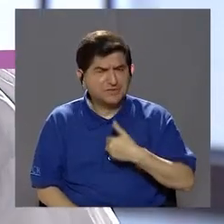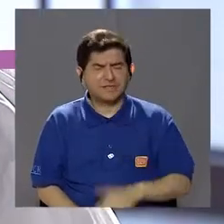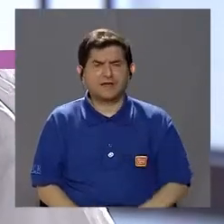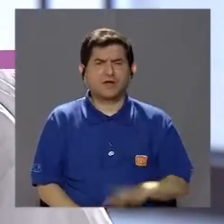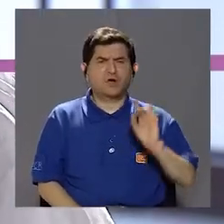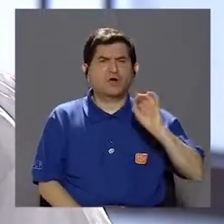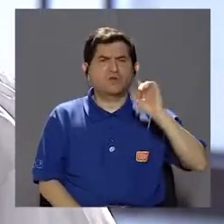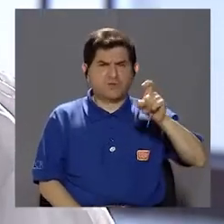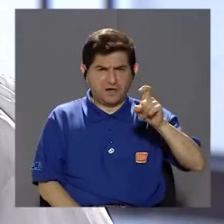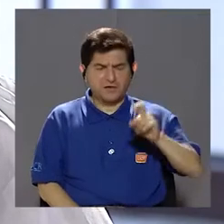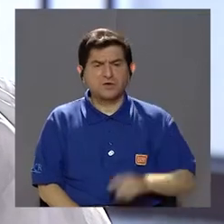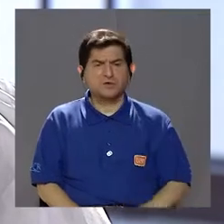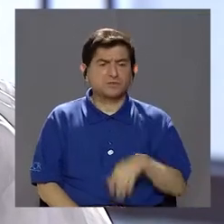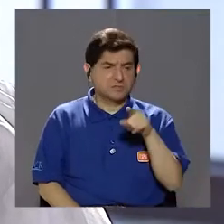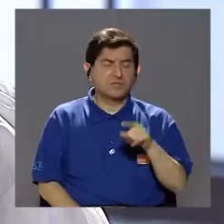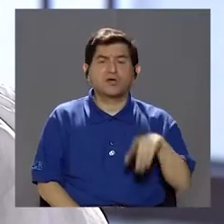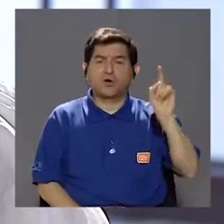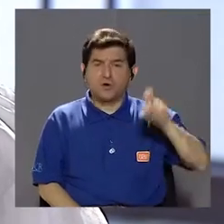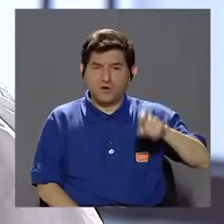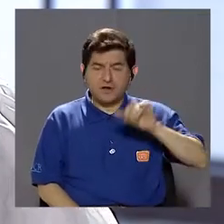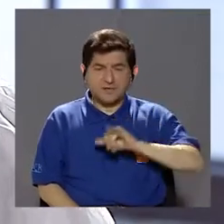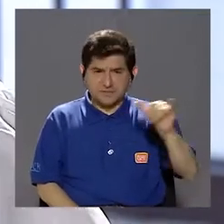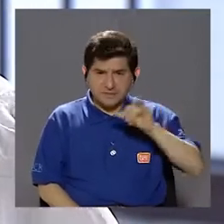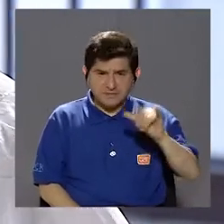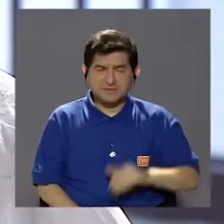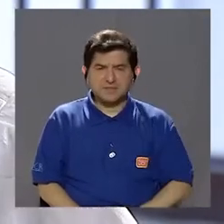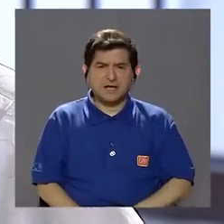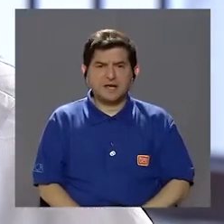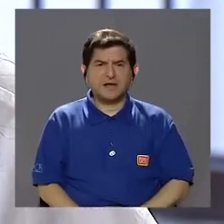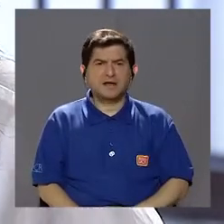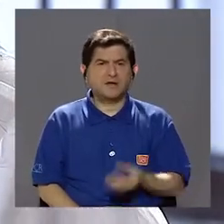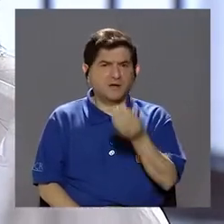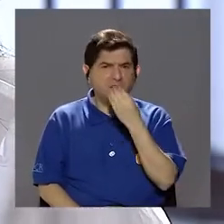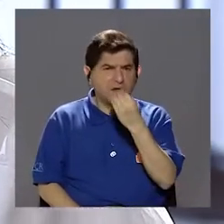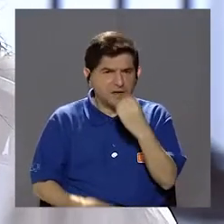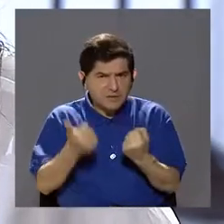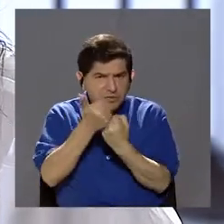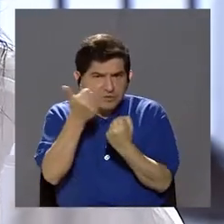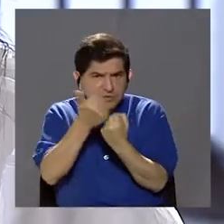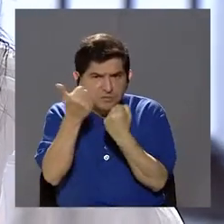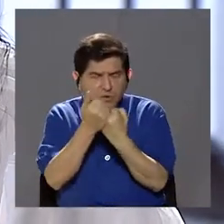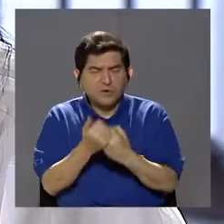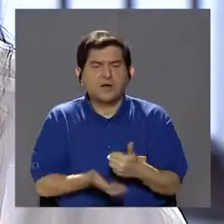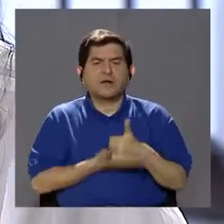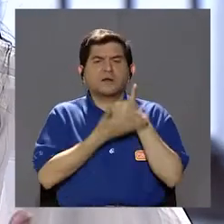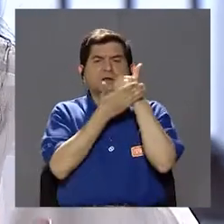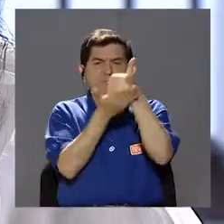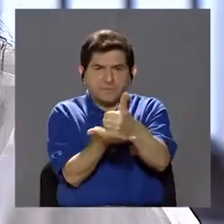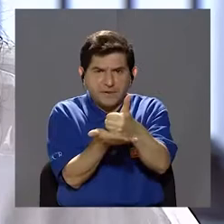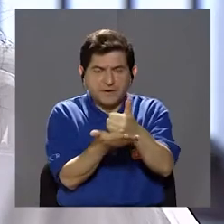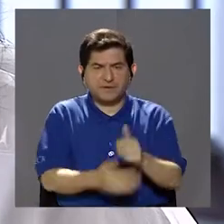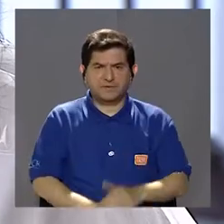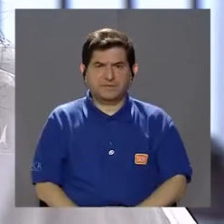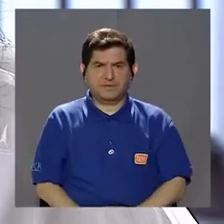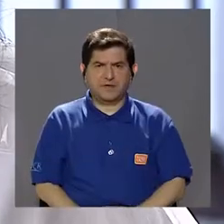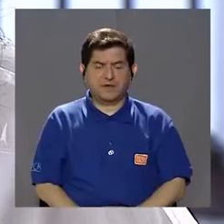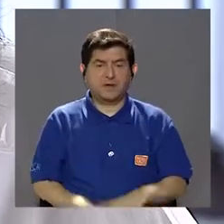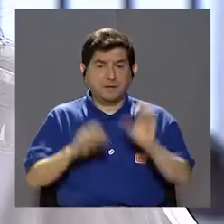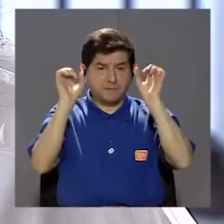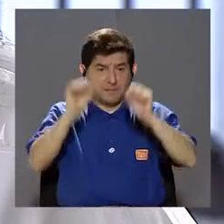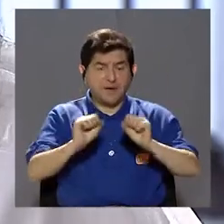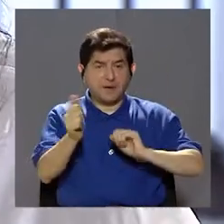diagnóstico de espolón, necesito también requerimiento nutricional, que me pueda ayudar a